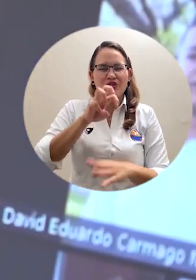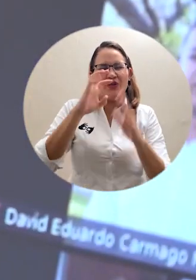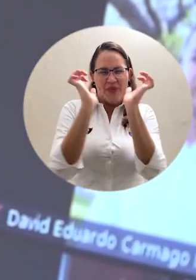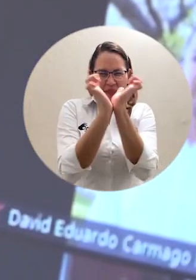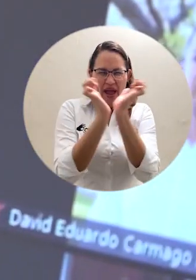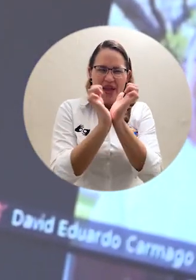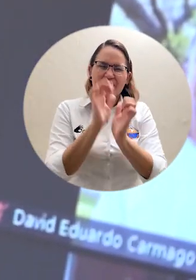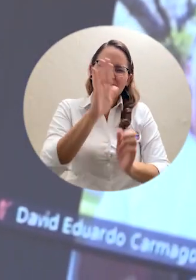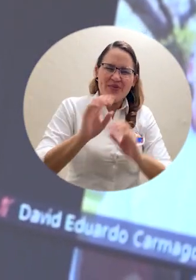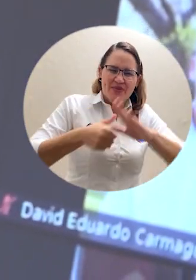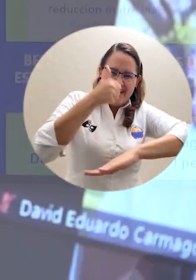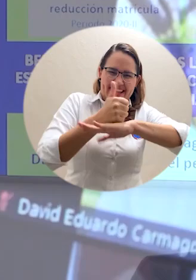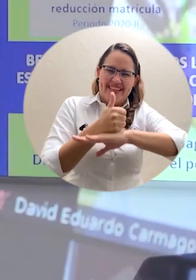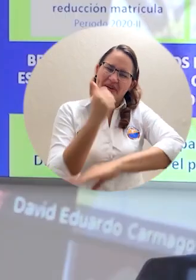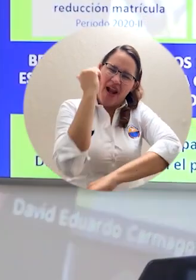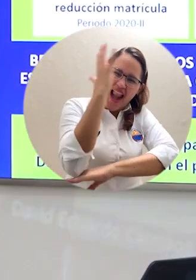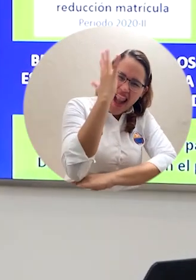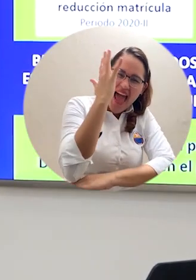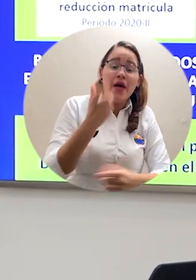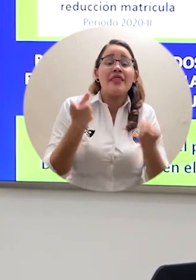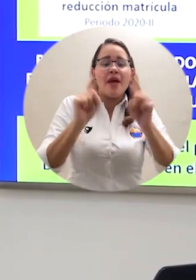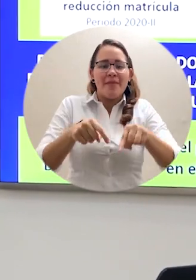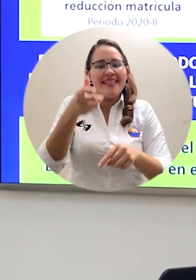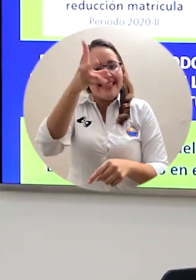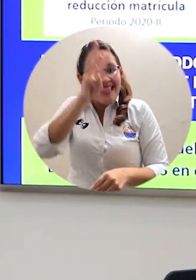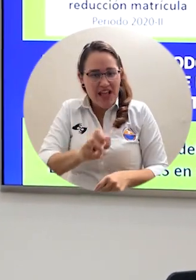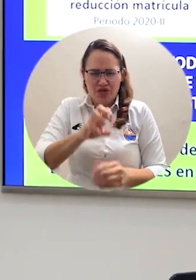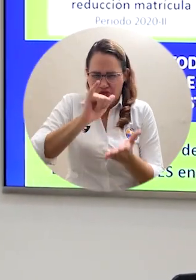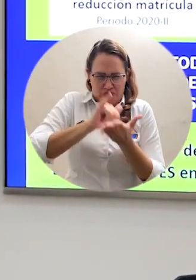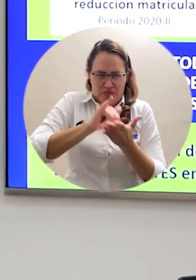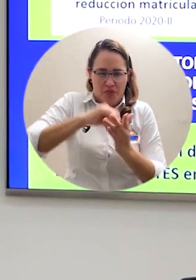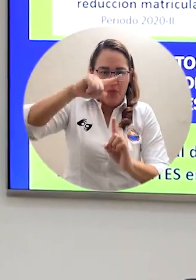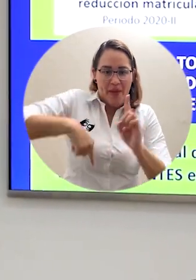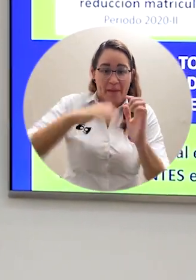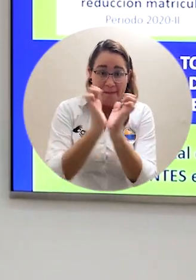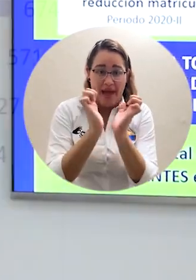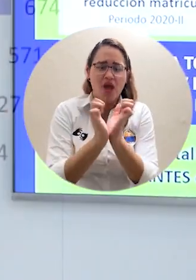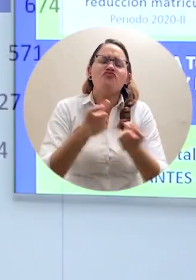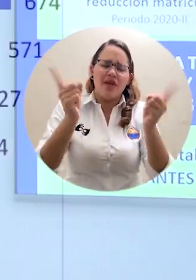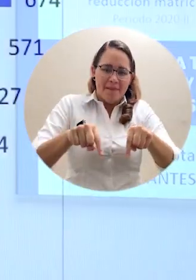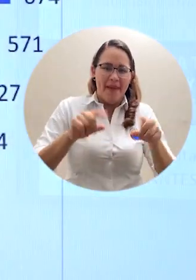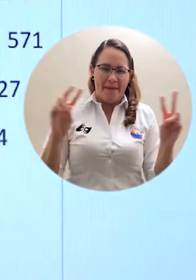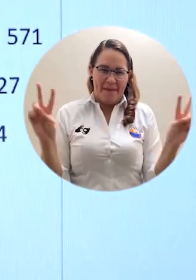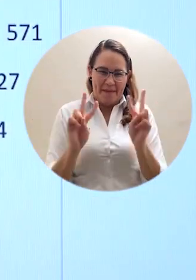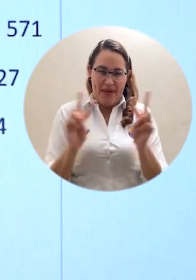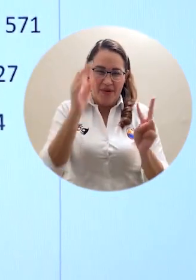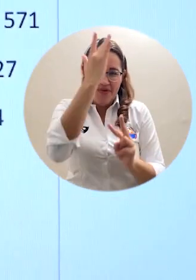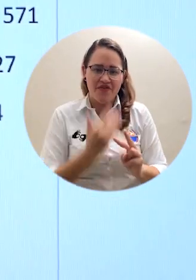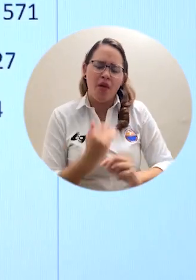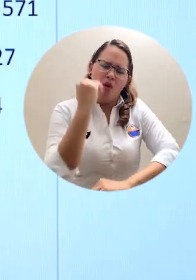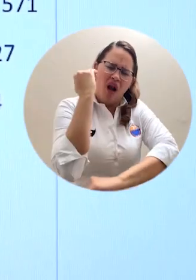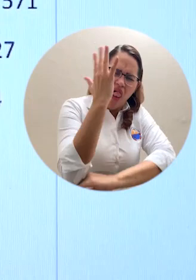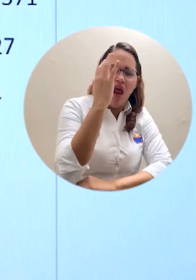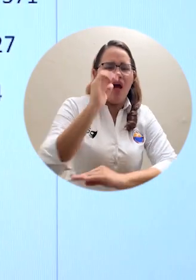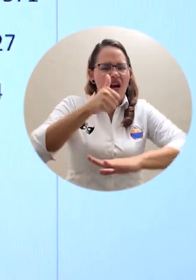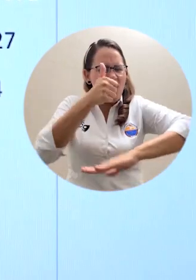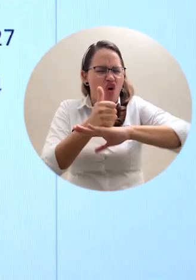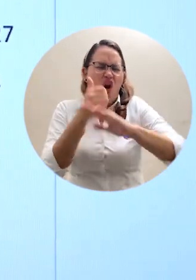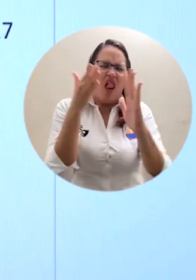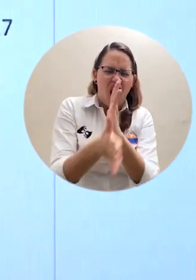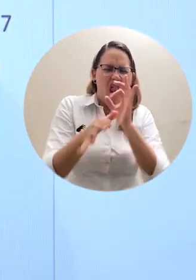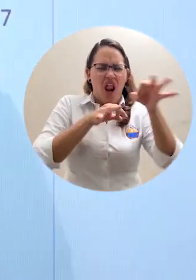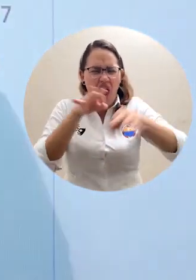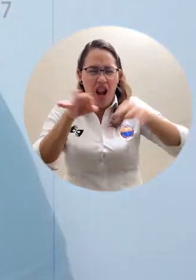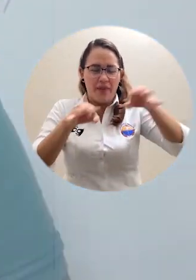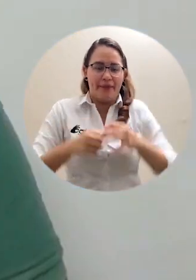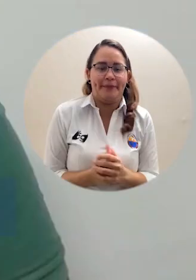18 del mismo mes, en una edición de El Rector Nos Cuenta, realizada por Facebook Live y YouTube. Estos alivios económicos,